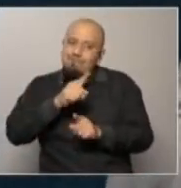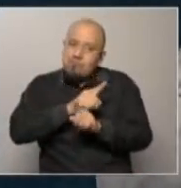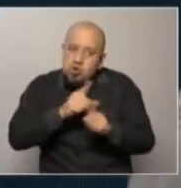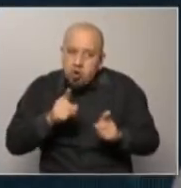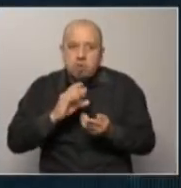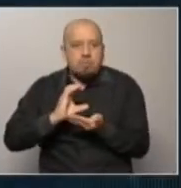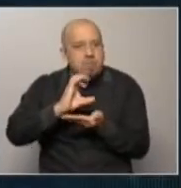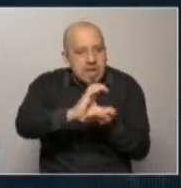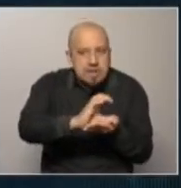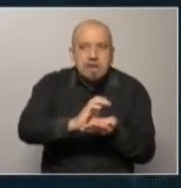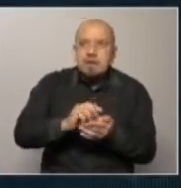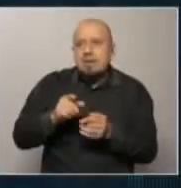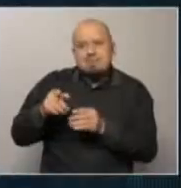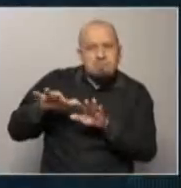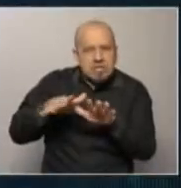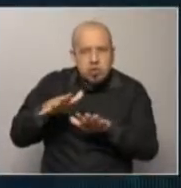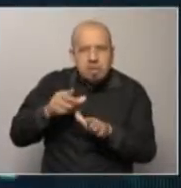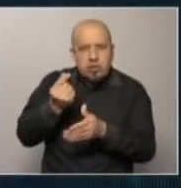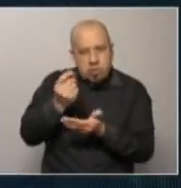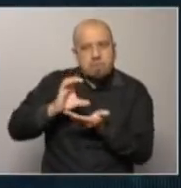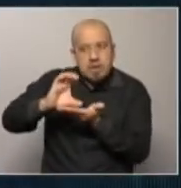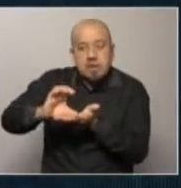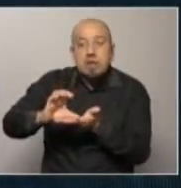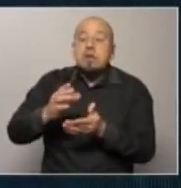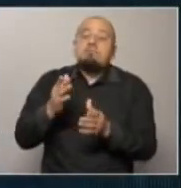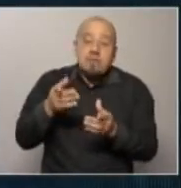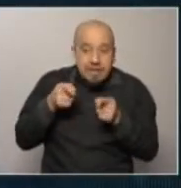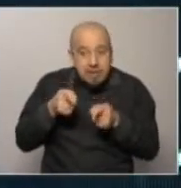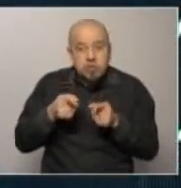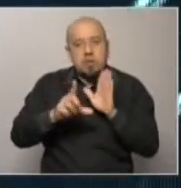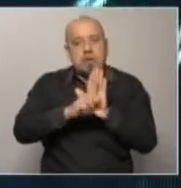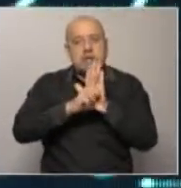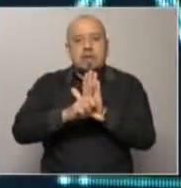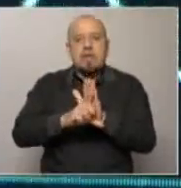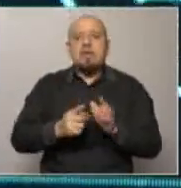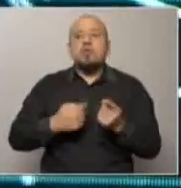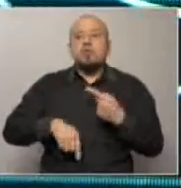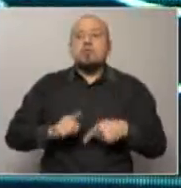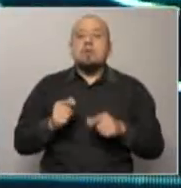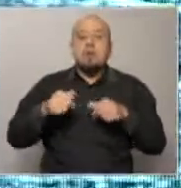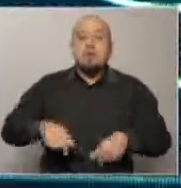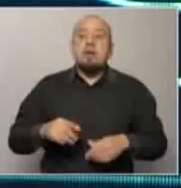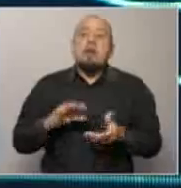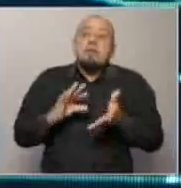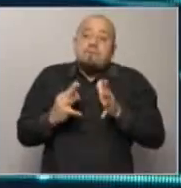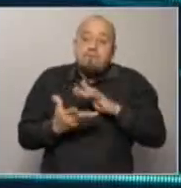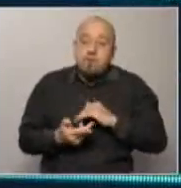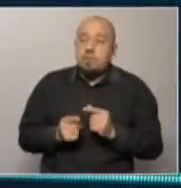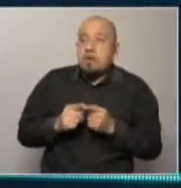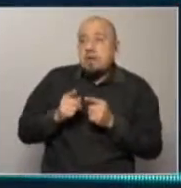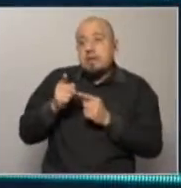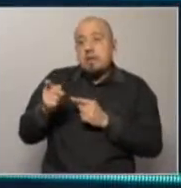cuáles van a ser eventualmente también los olvidos. Y los ajustes que puedan surgir van a ser menores frente a esta marca de mandato que